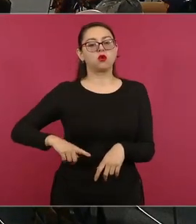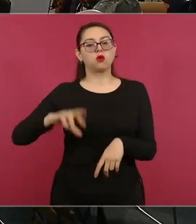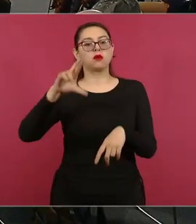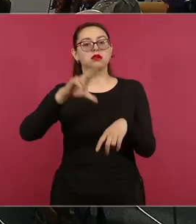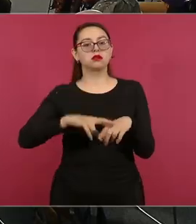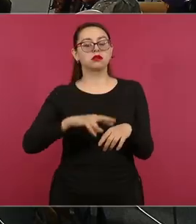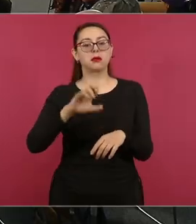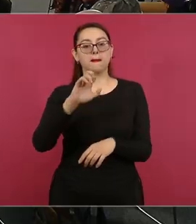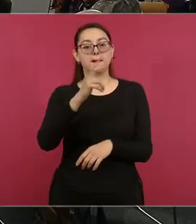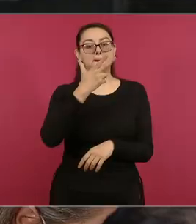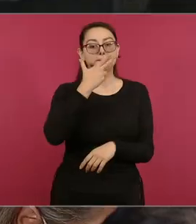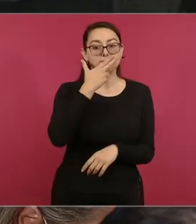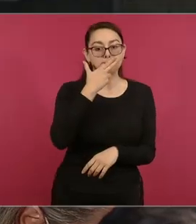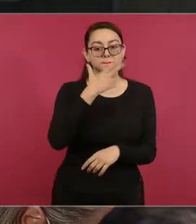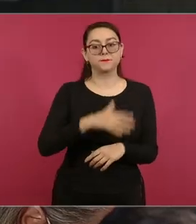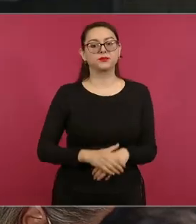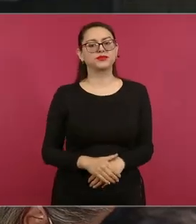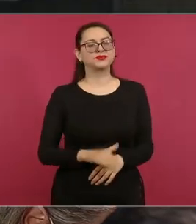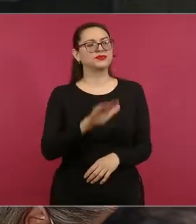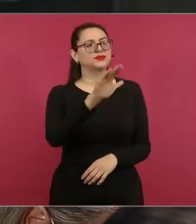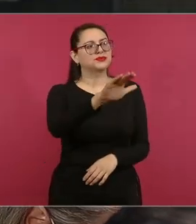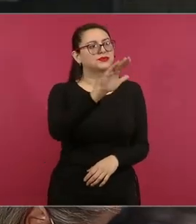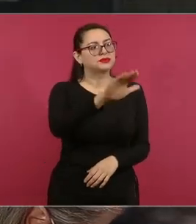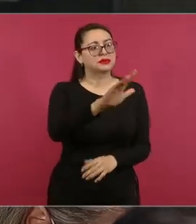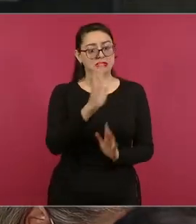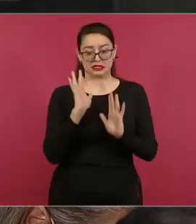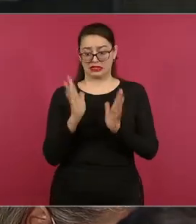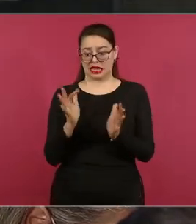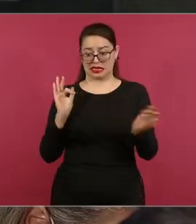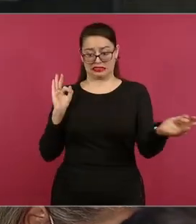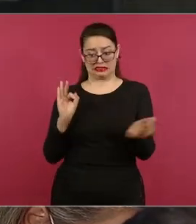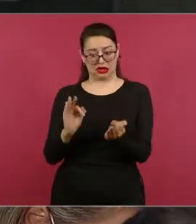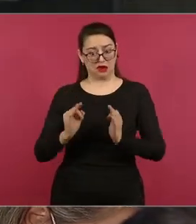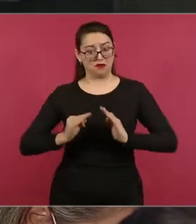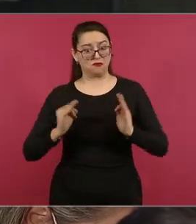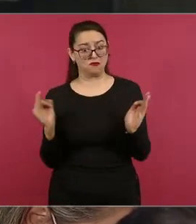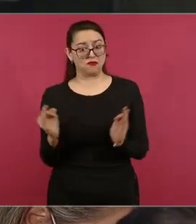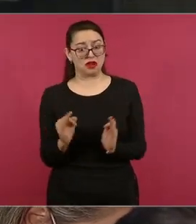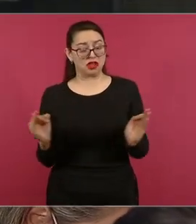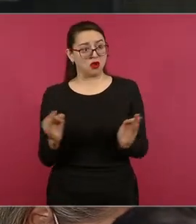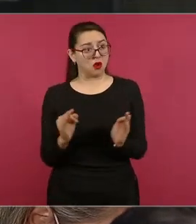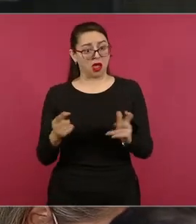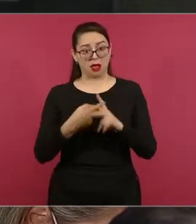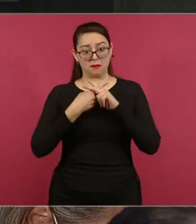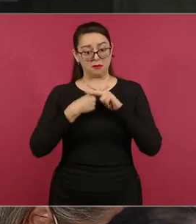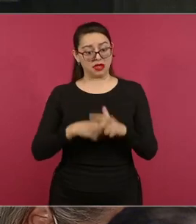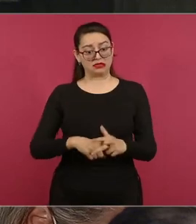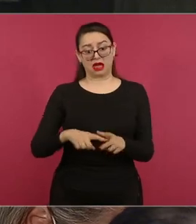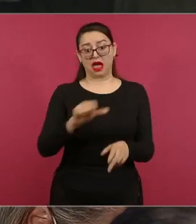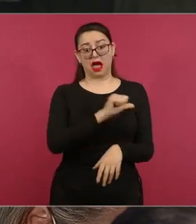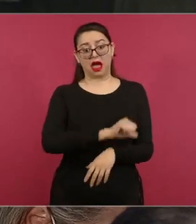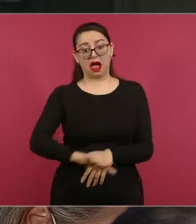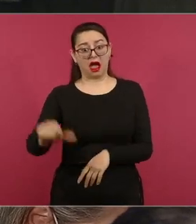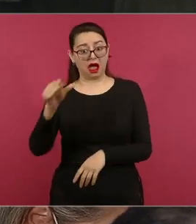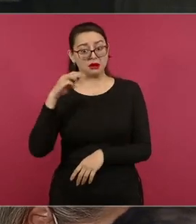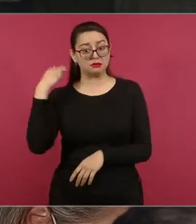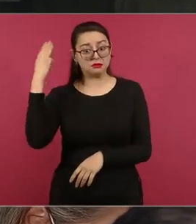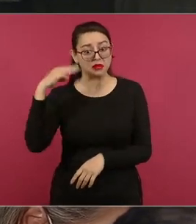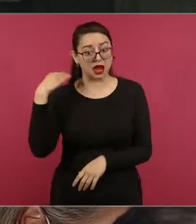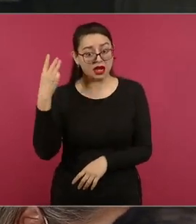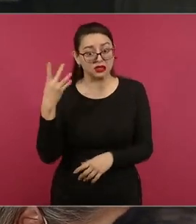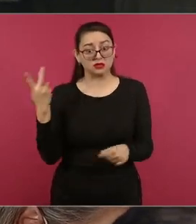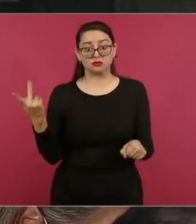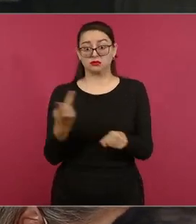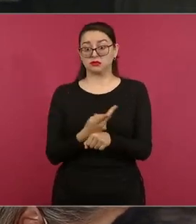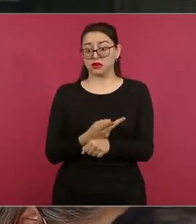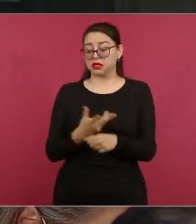estamos entrando al invierno implacable de nuestro estado, una temporada que dura hasta marzo. Pensamos en las plantas que como cada año hay que